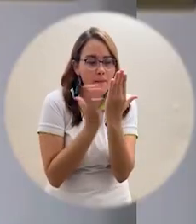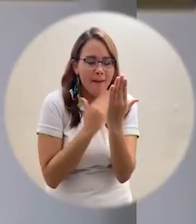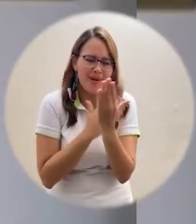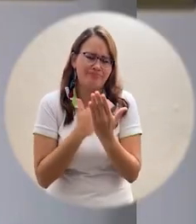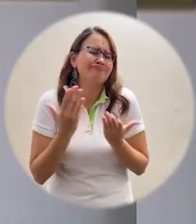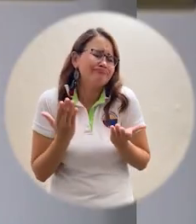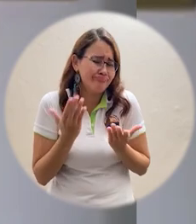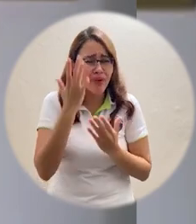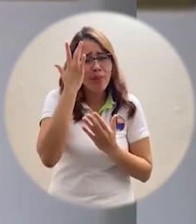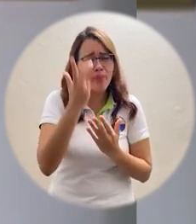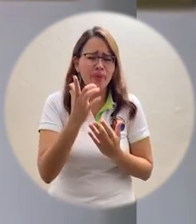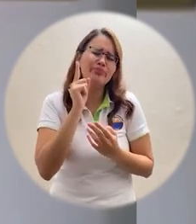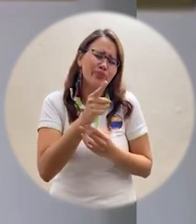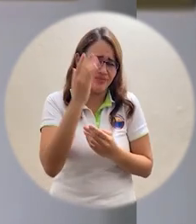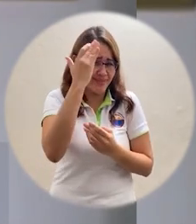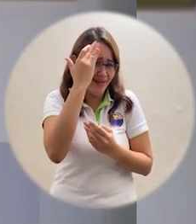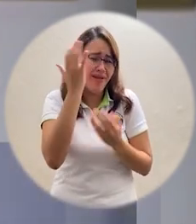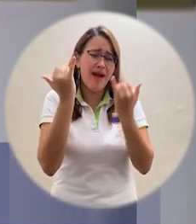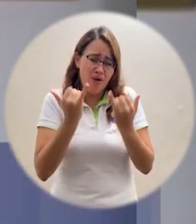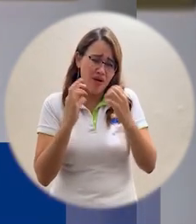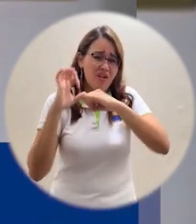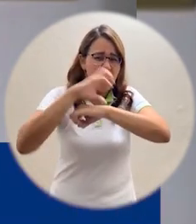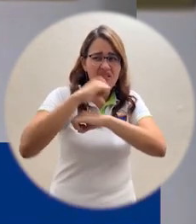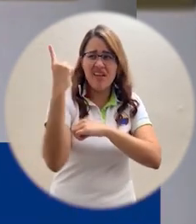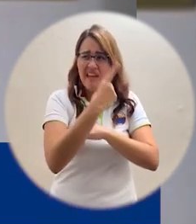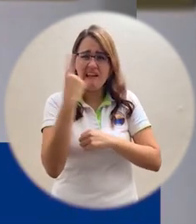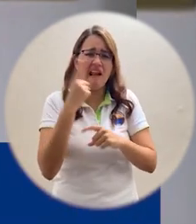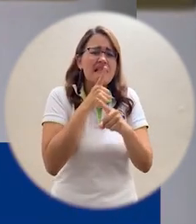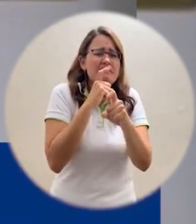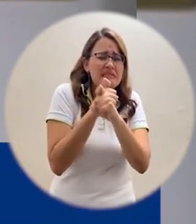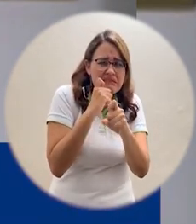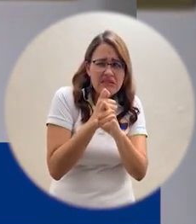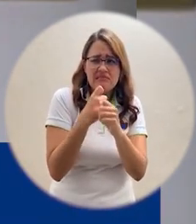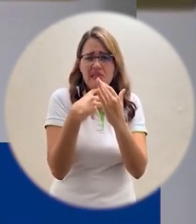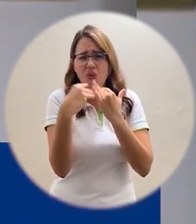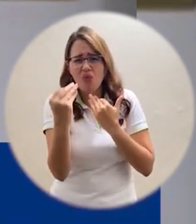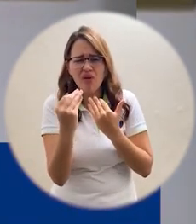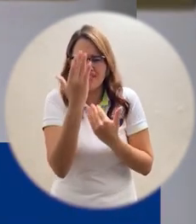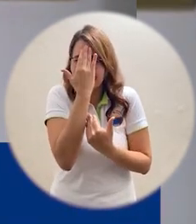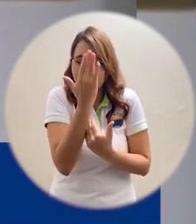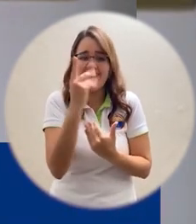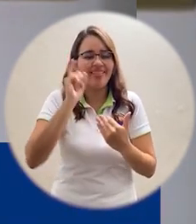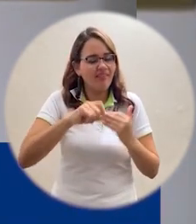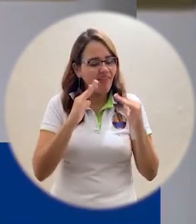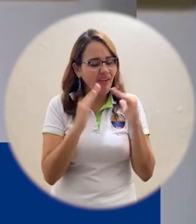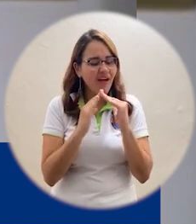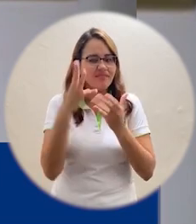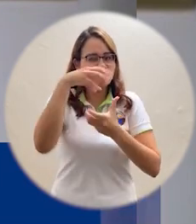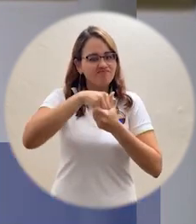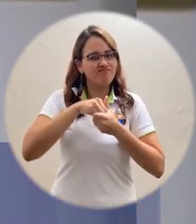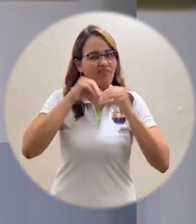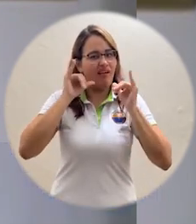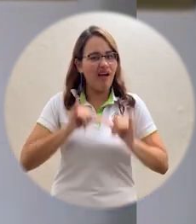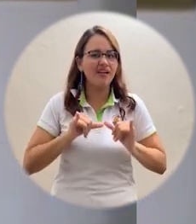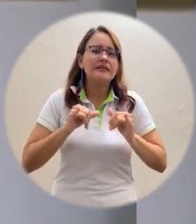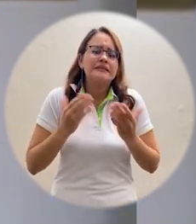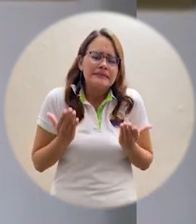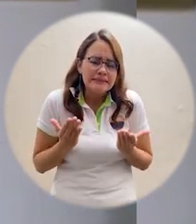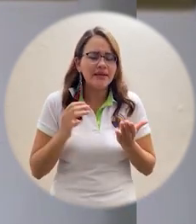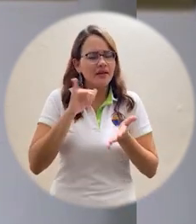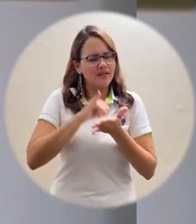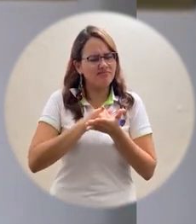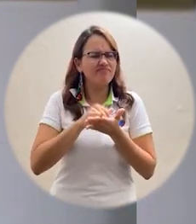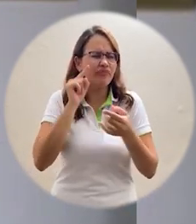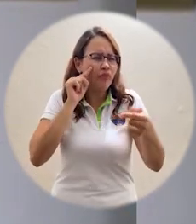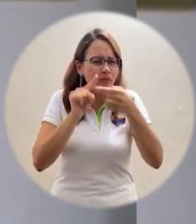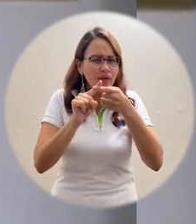viene pasando por lo del COVID-19 en el que debido a la cuarentena y brindar los espacios